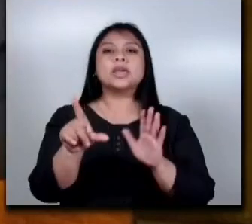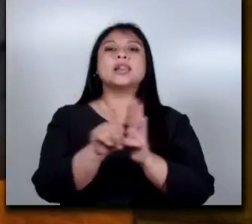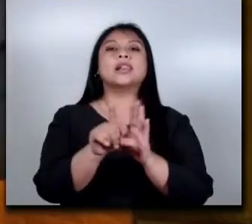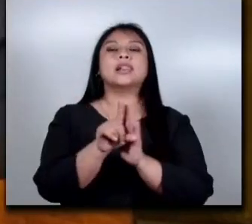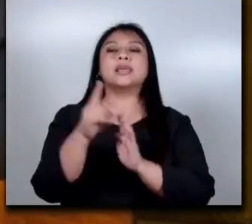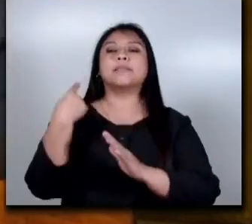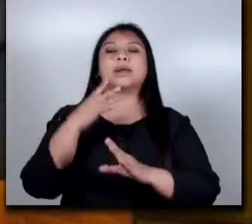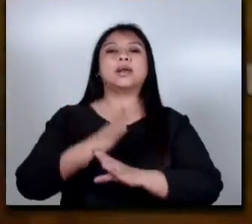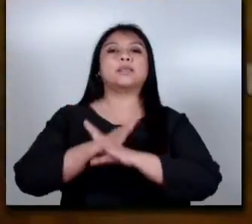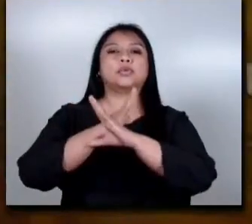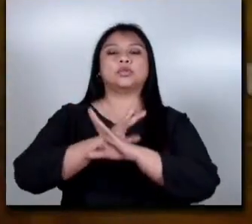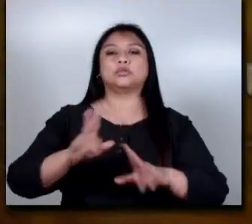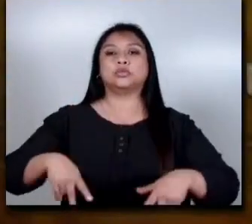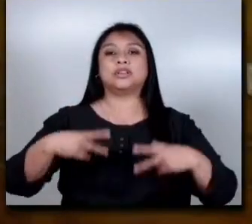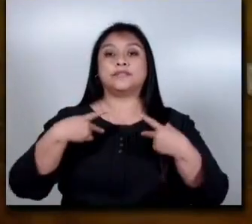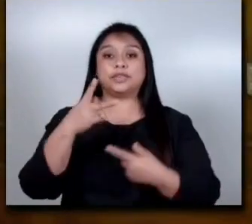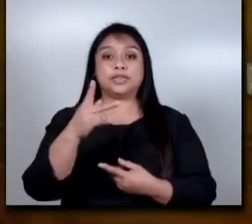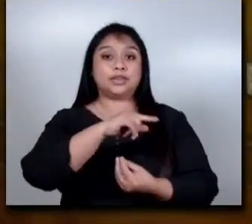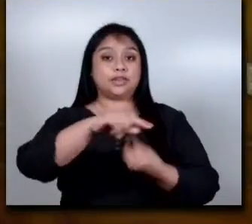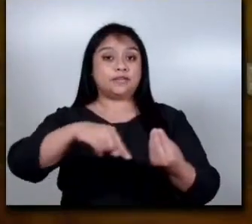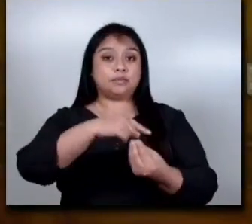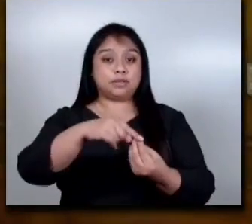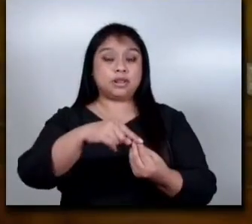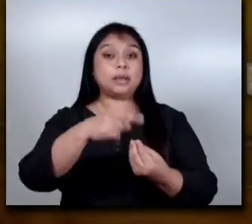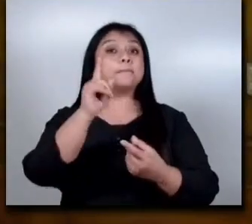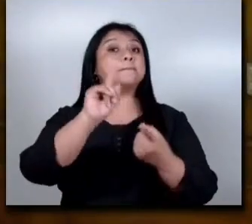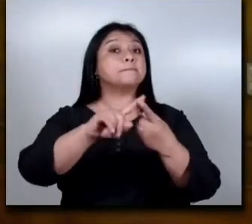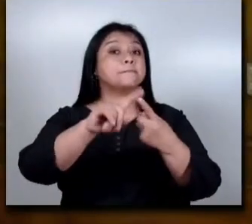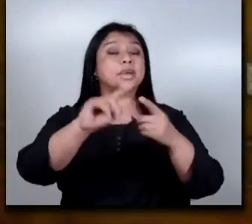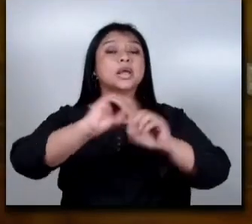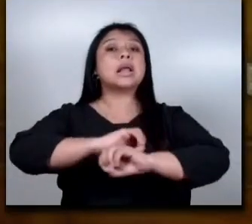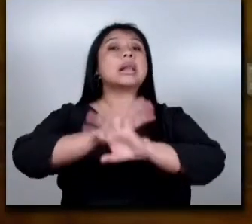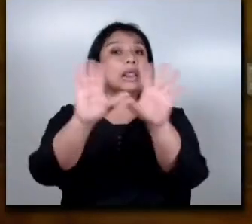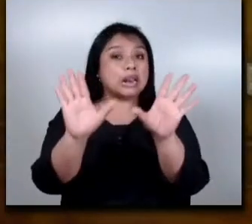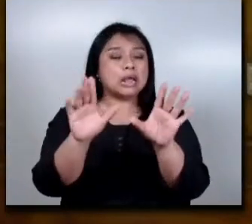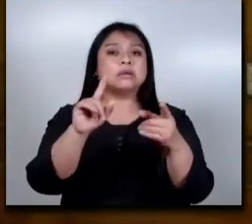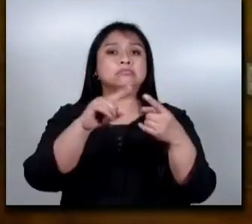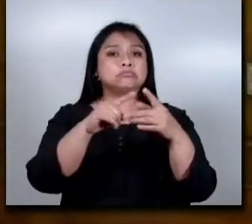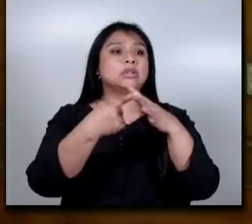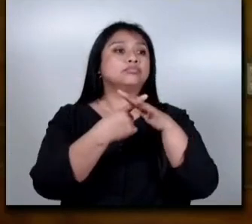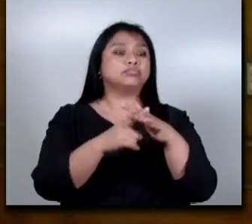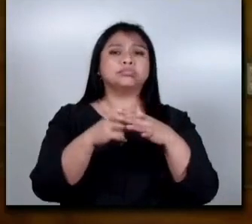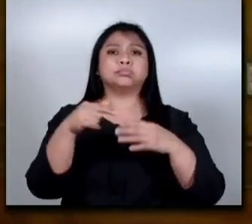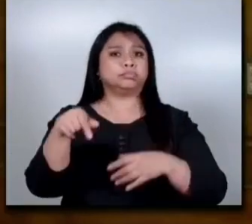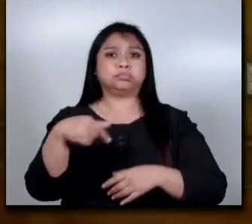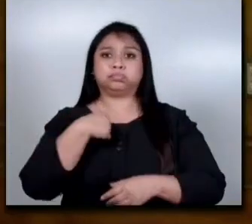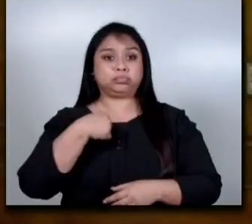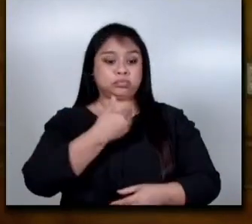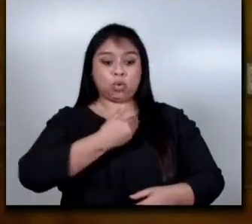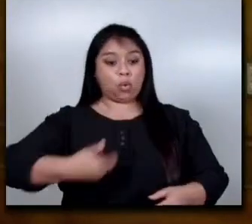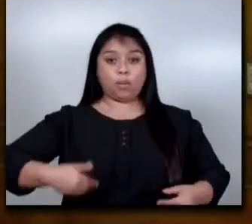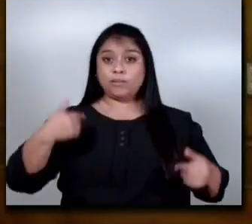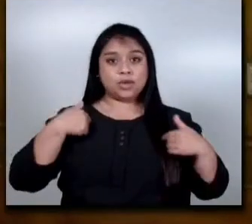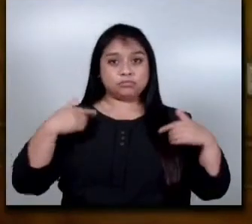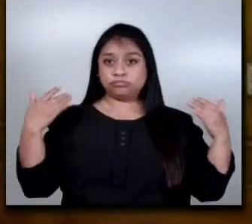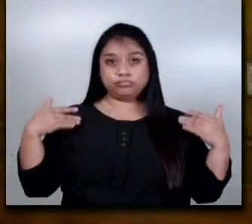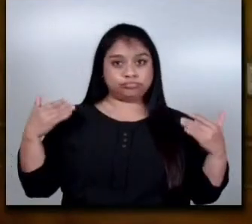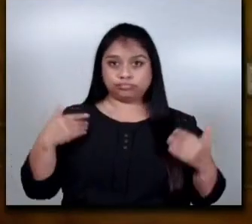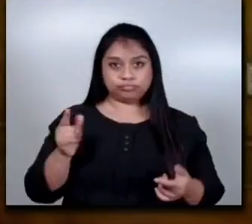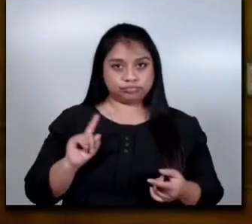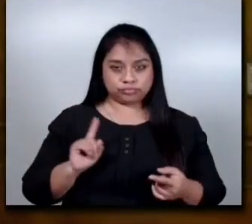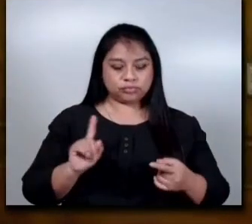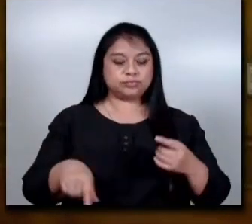Protección de la Vida y la Familia. En primer lugar, quiero aclarar que esta iniciativa no fue enviada por el Ejecutivo y en segundo lugar,